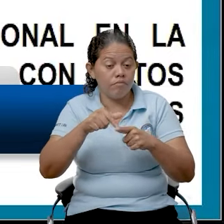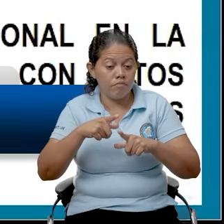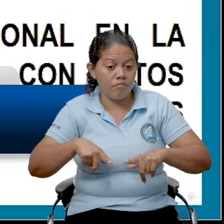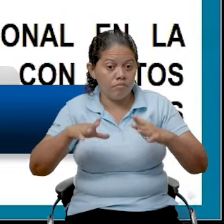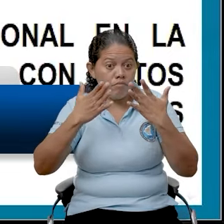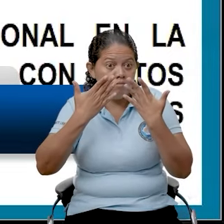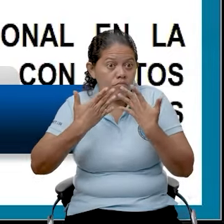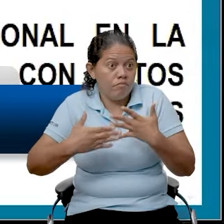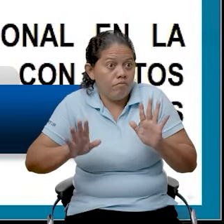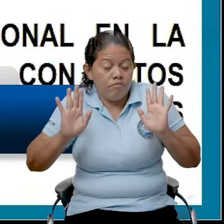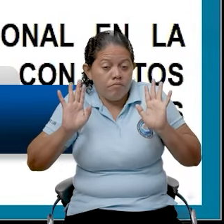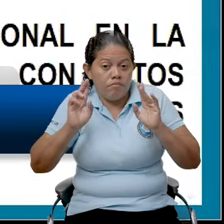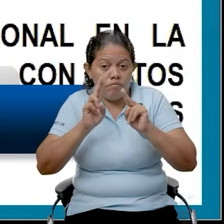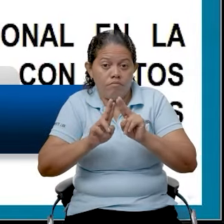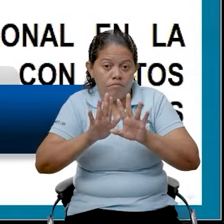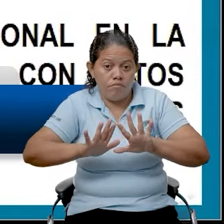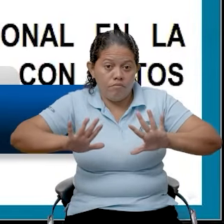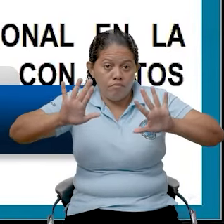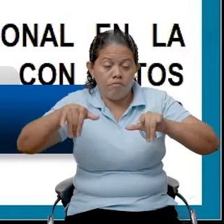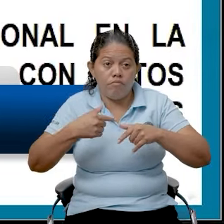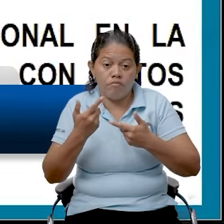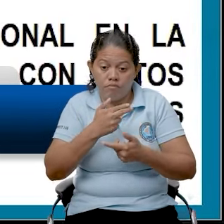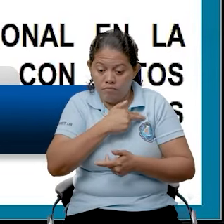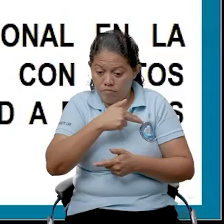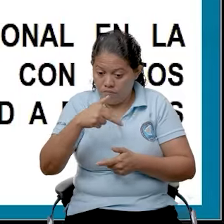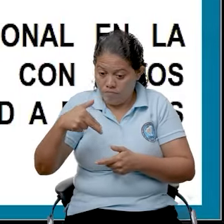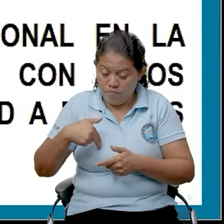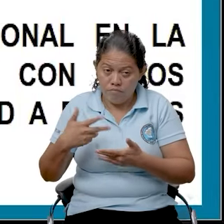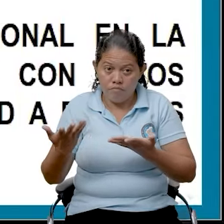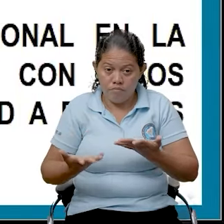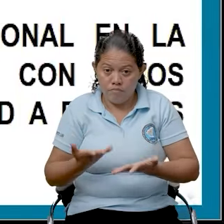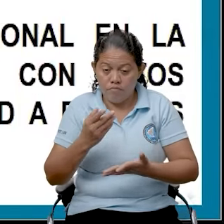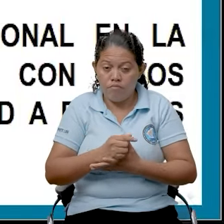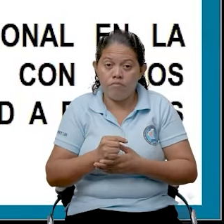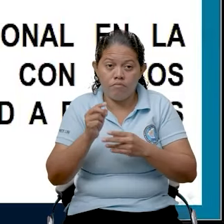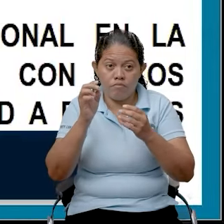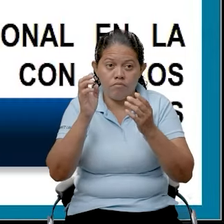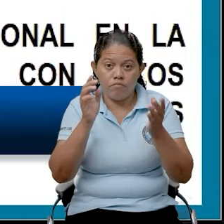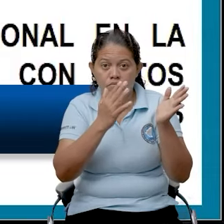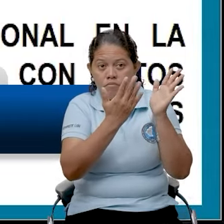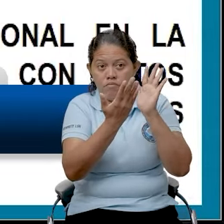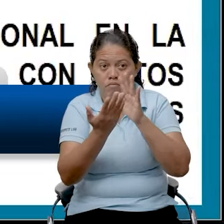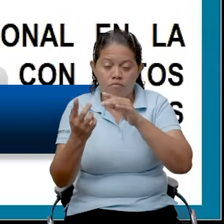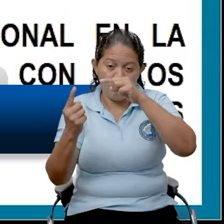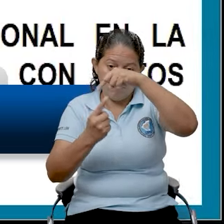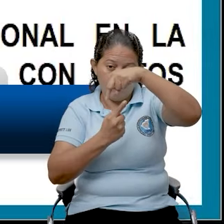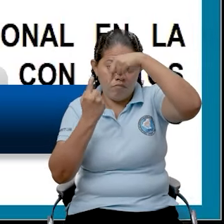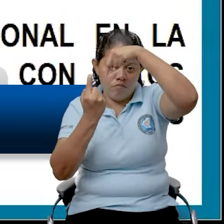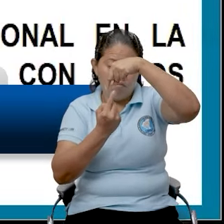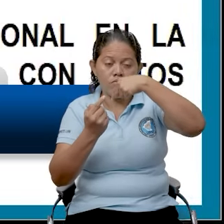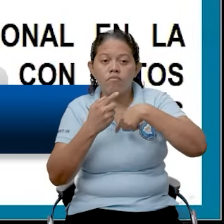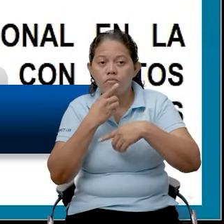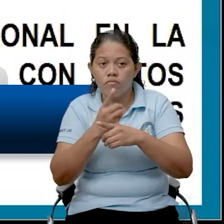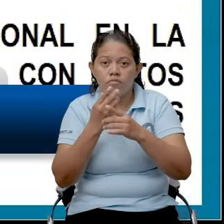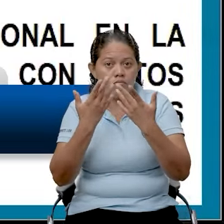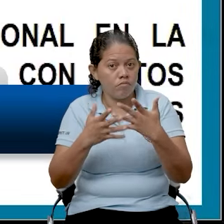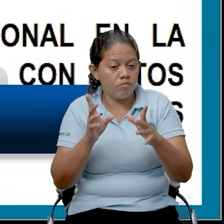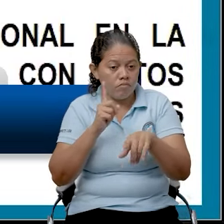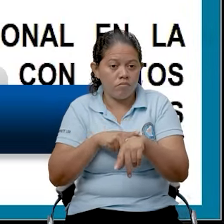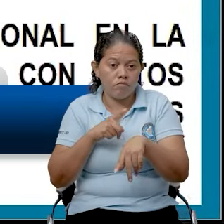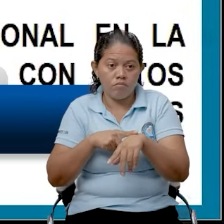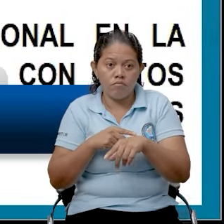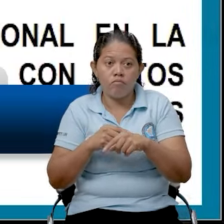evento que aunque también los huracanes sean o tengan un potencial